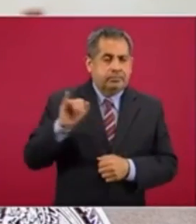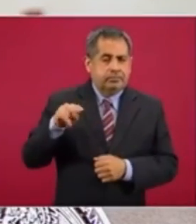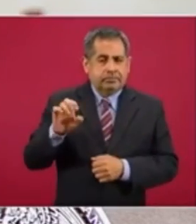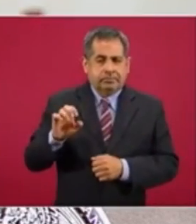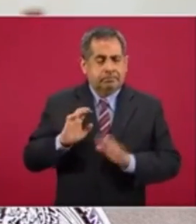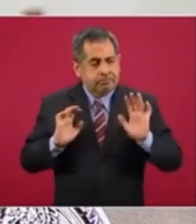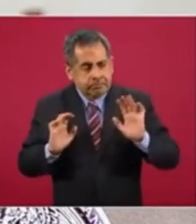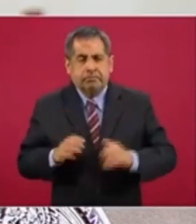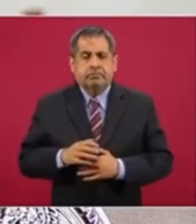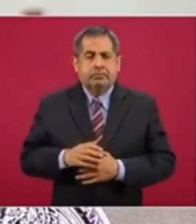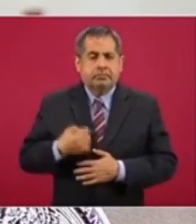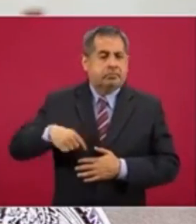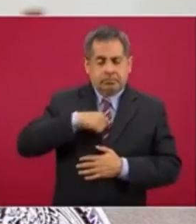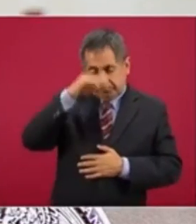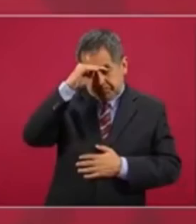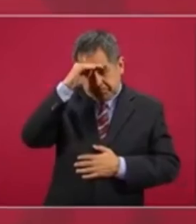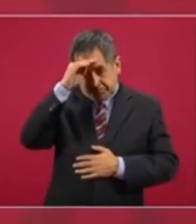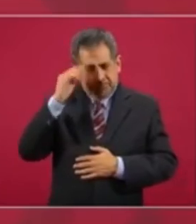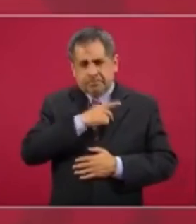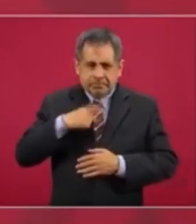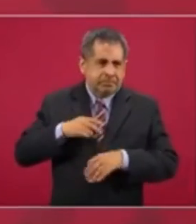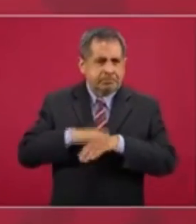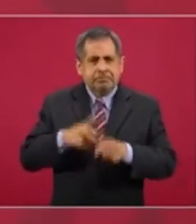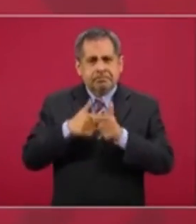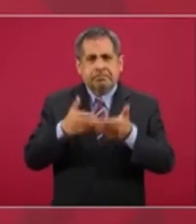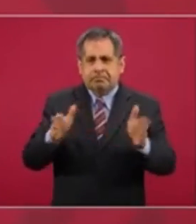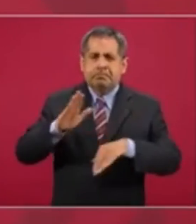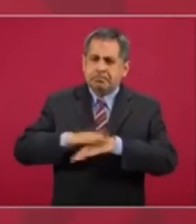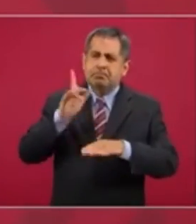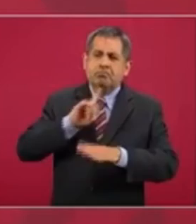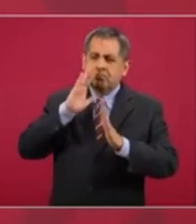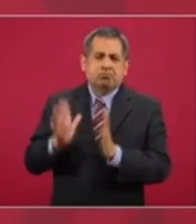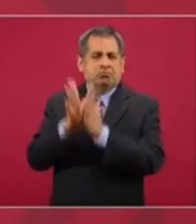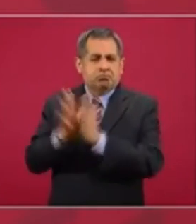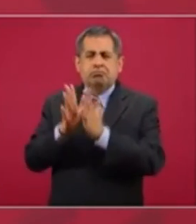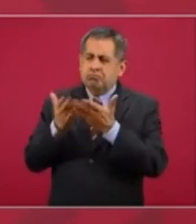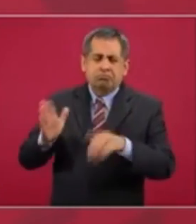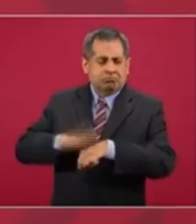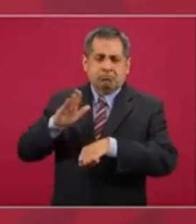Nosotros pensamos que se tienen que seguir abriendo espacios para la participación de las mujeres,